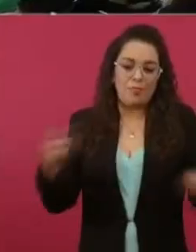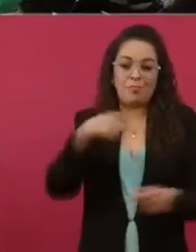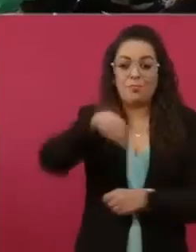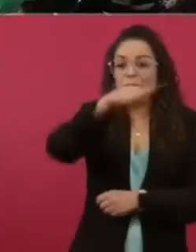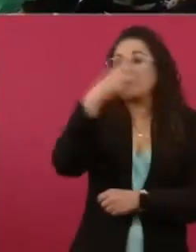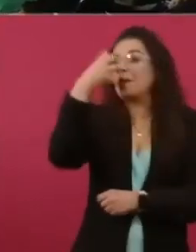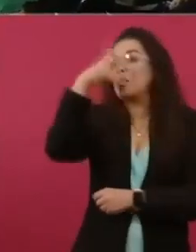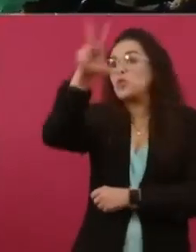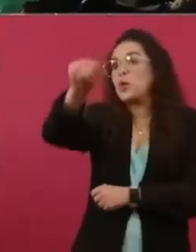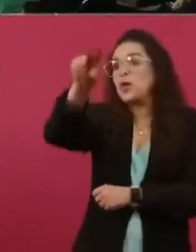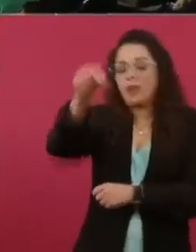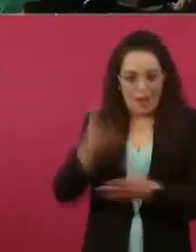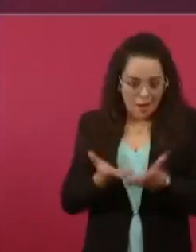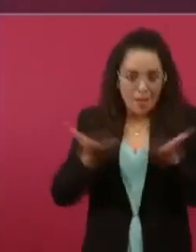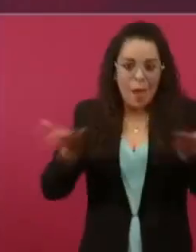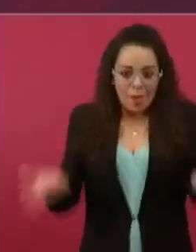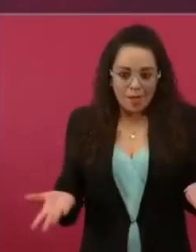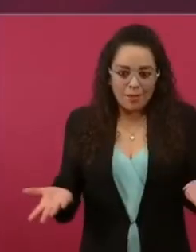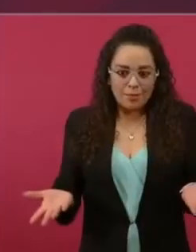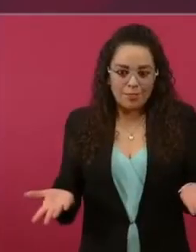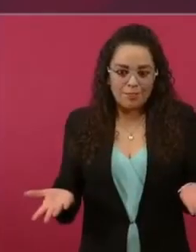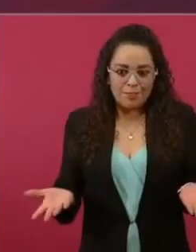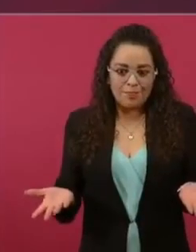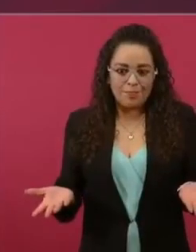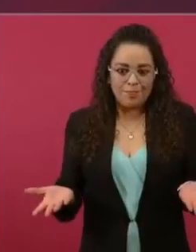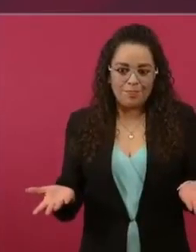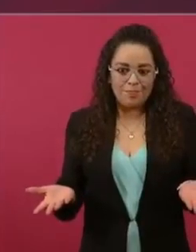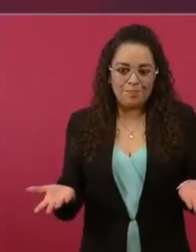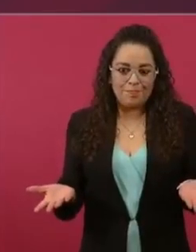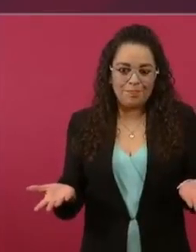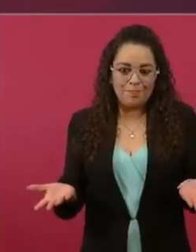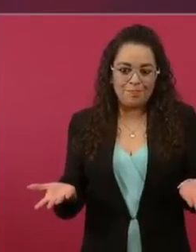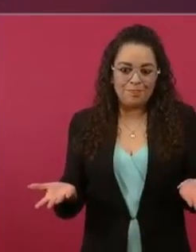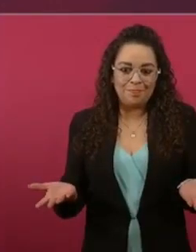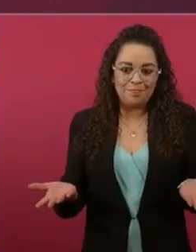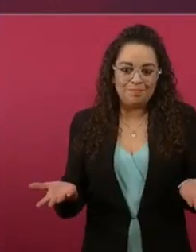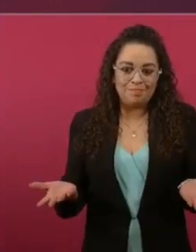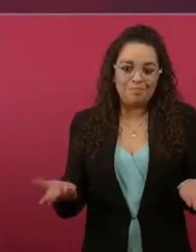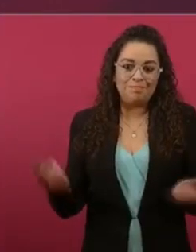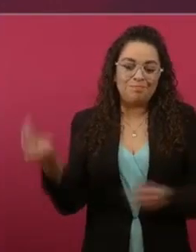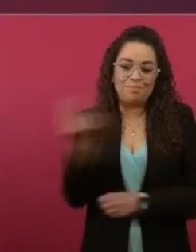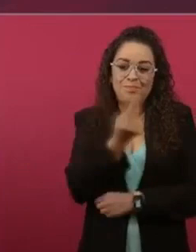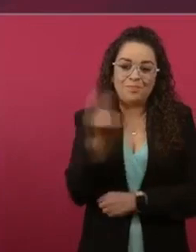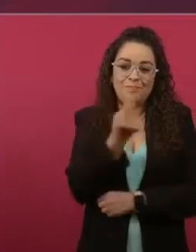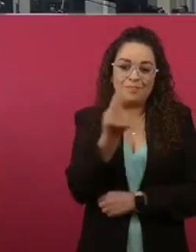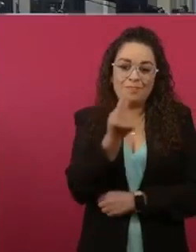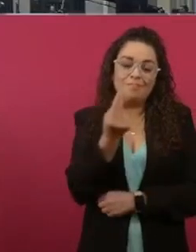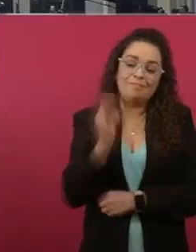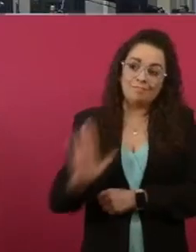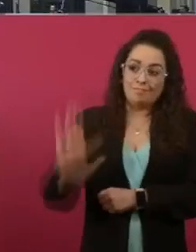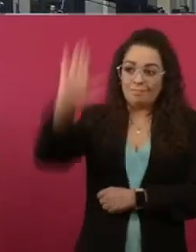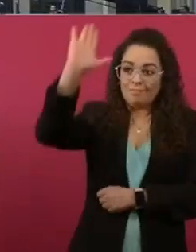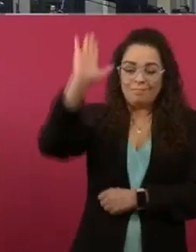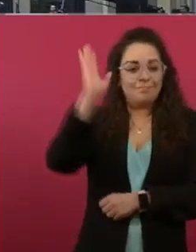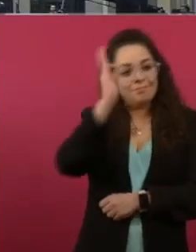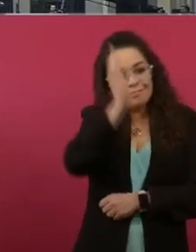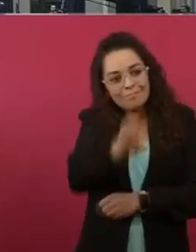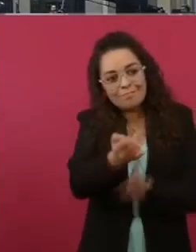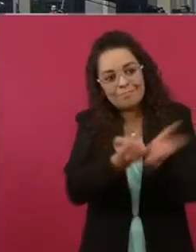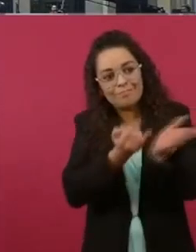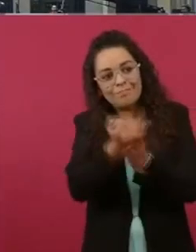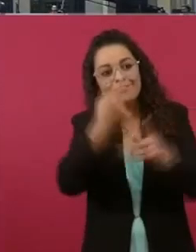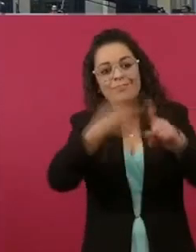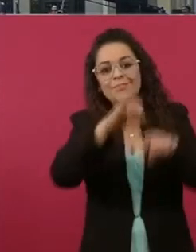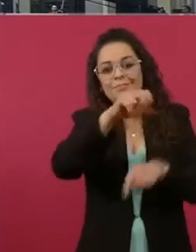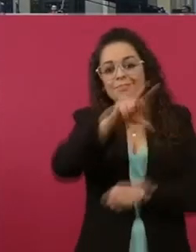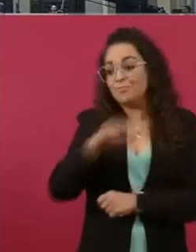como dicen mis adversarios, a mano alzada. Se hizo democracia. Señor presidente. Bueno, ahí tiene usted al